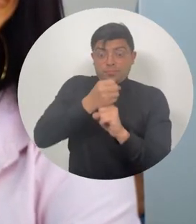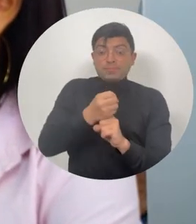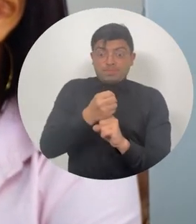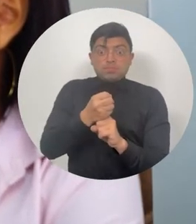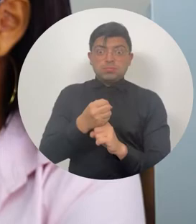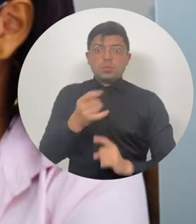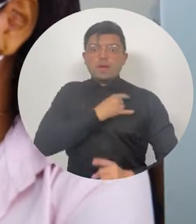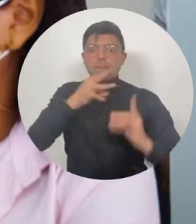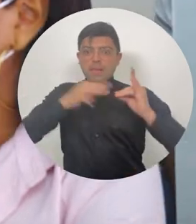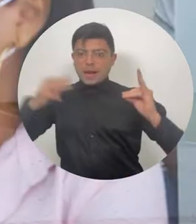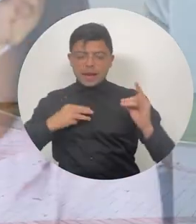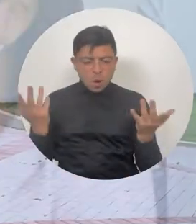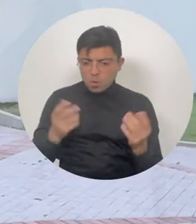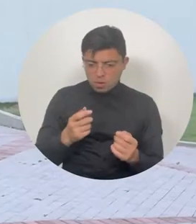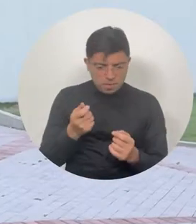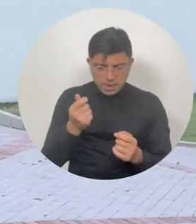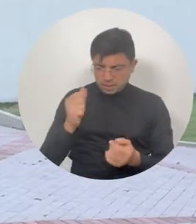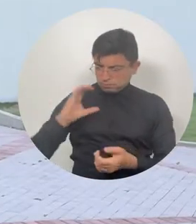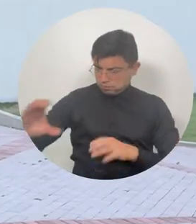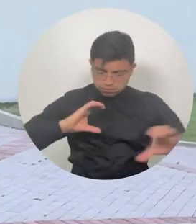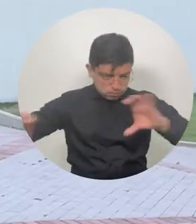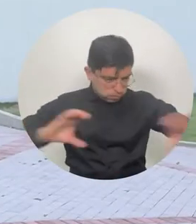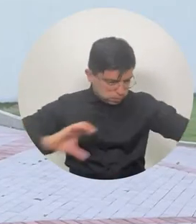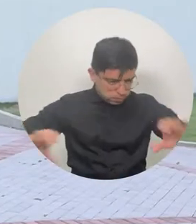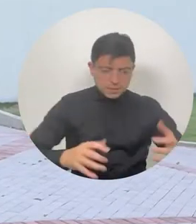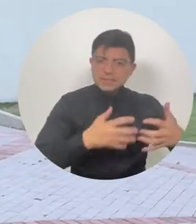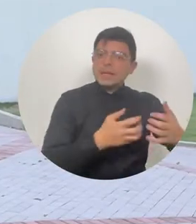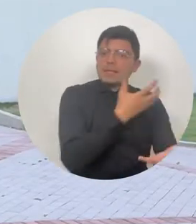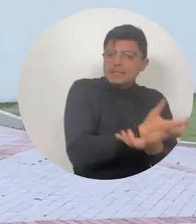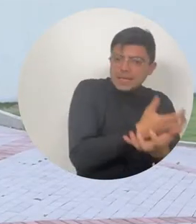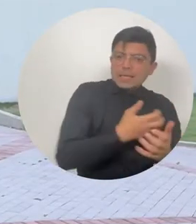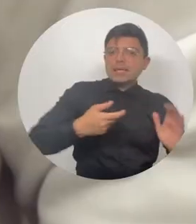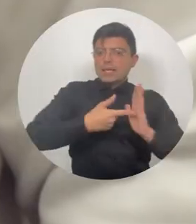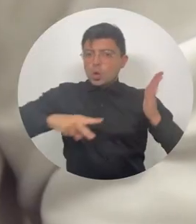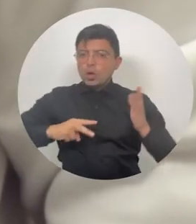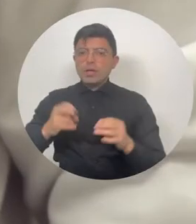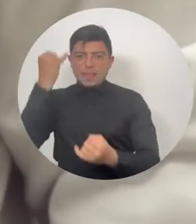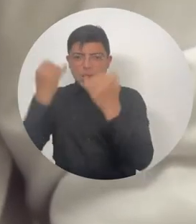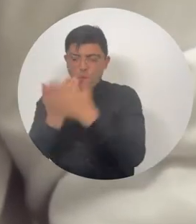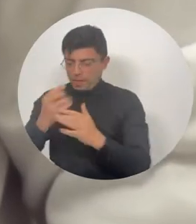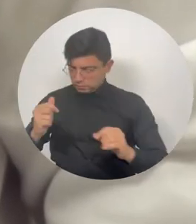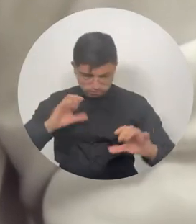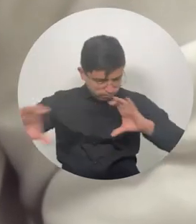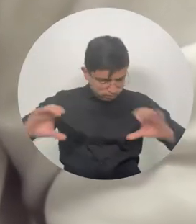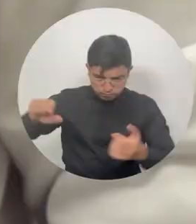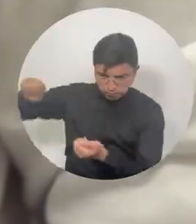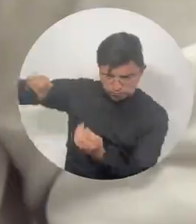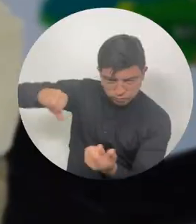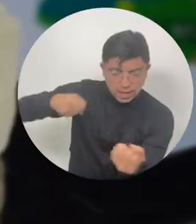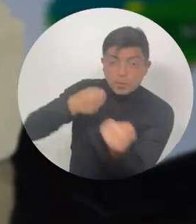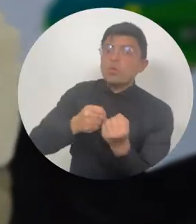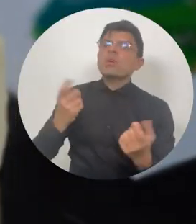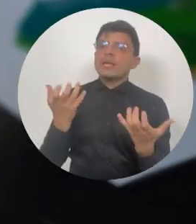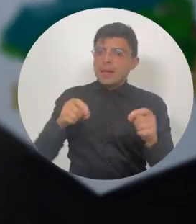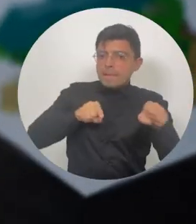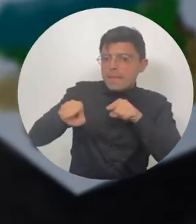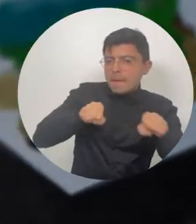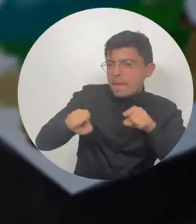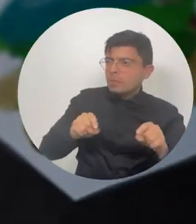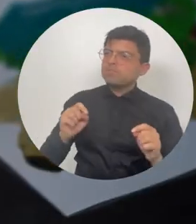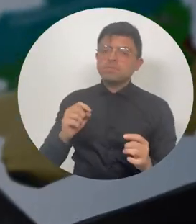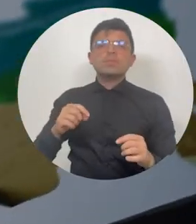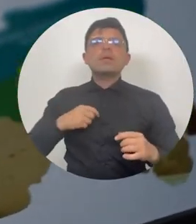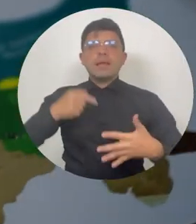financiación para el sistema de ciencia, tecnología e innovación y propende por incidir en la competitividad y cubrir las necesidades del